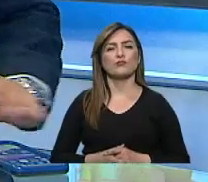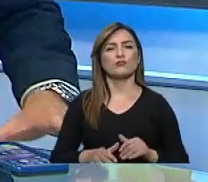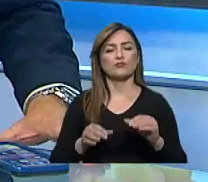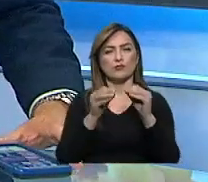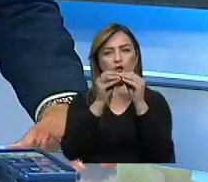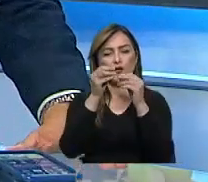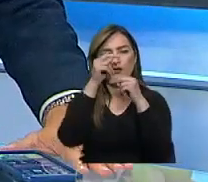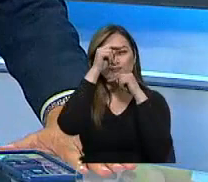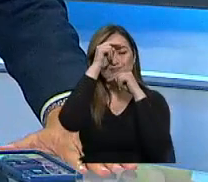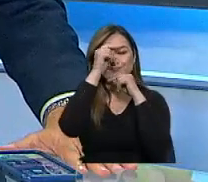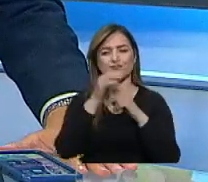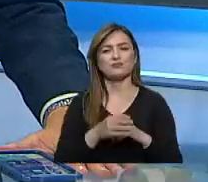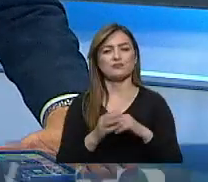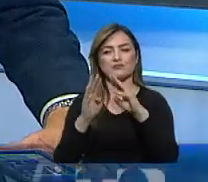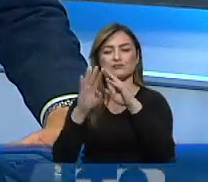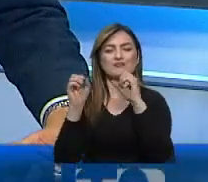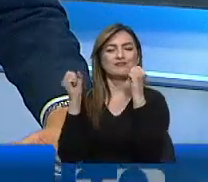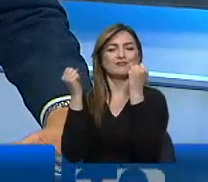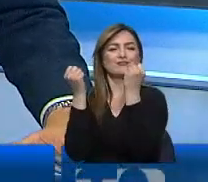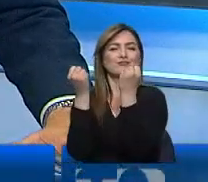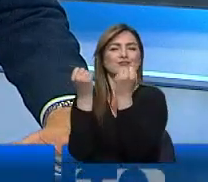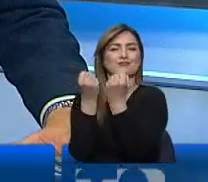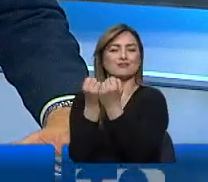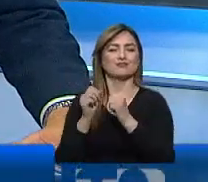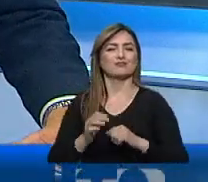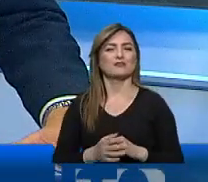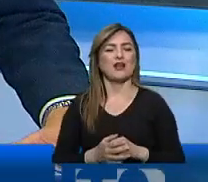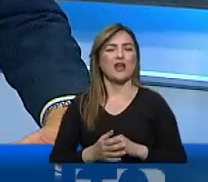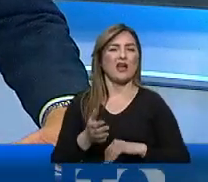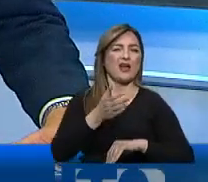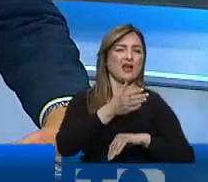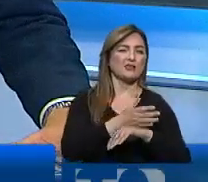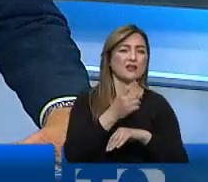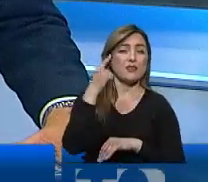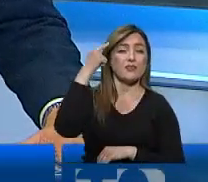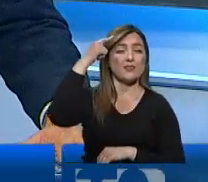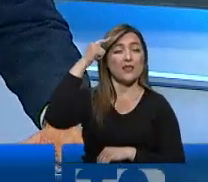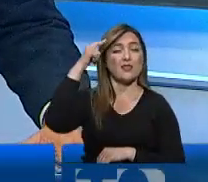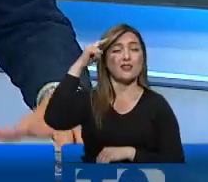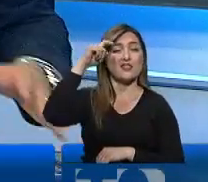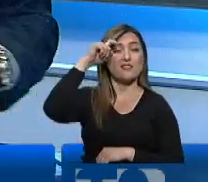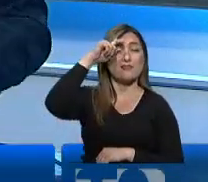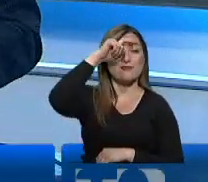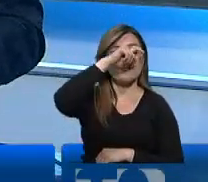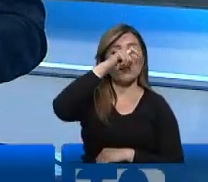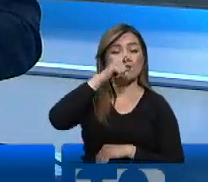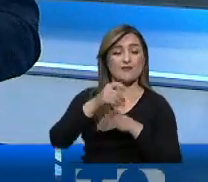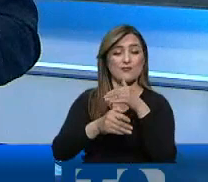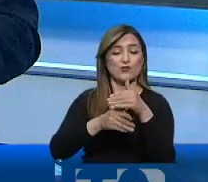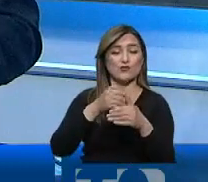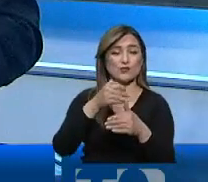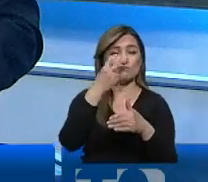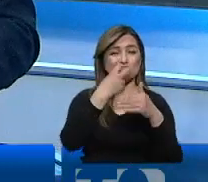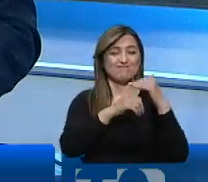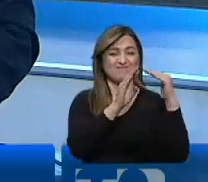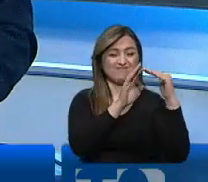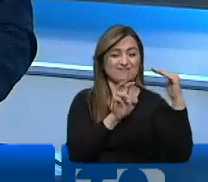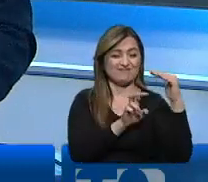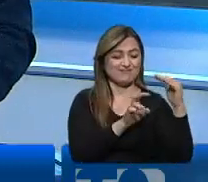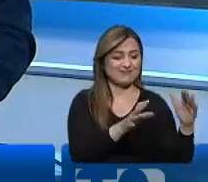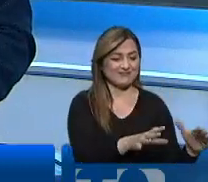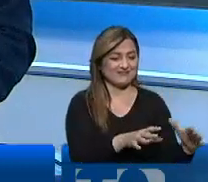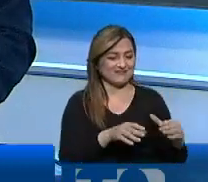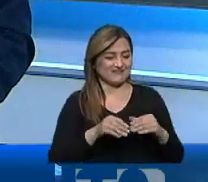Seguimos. El Ministerio de Inclusión Económica y Social flexibilizó los tiempos en los procesos de adopción en el Ecuador. El objetivo es que una